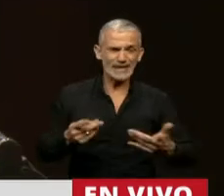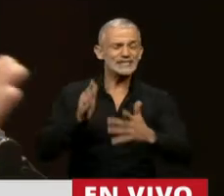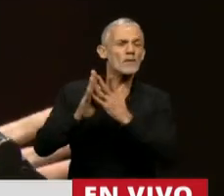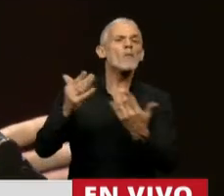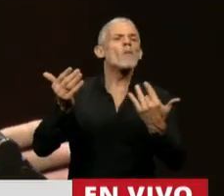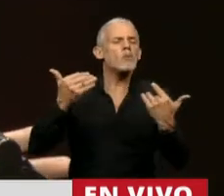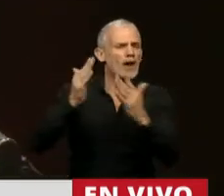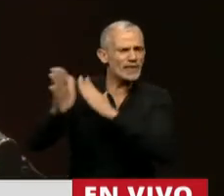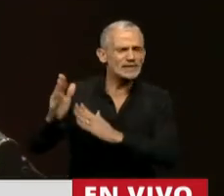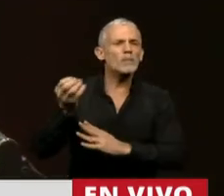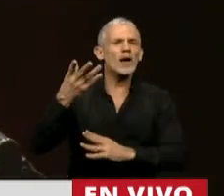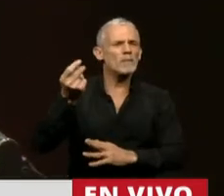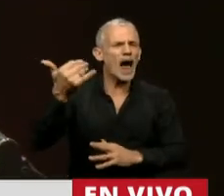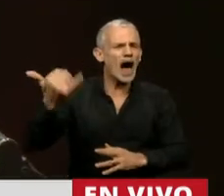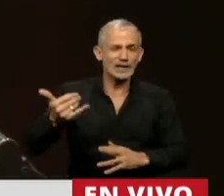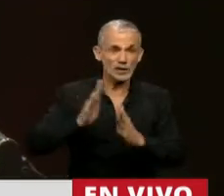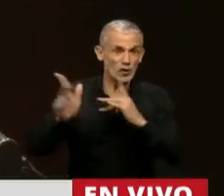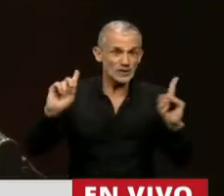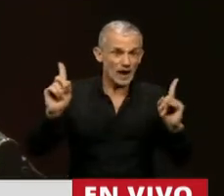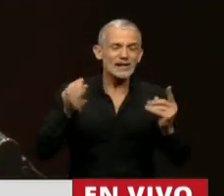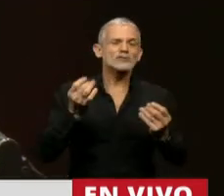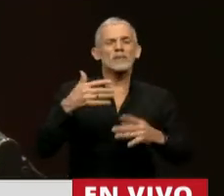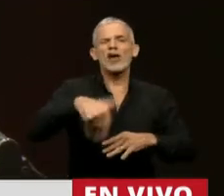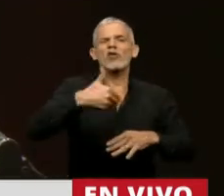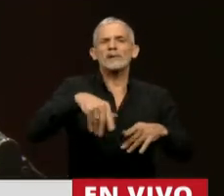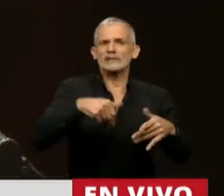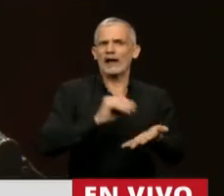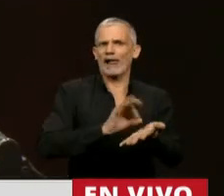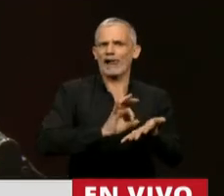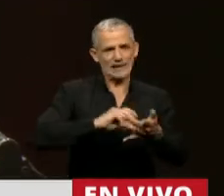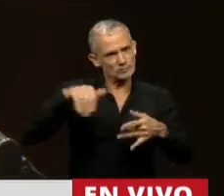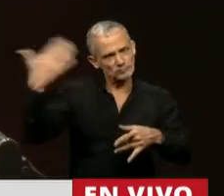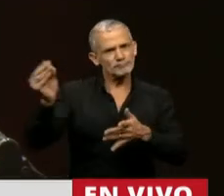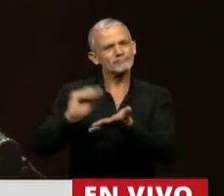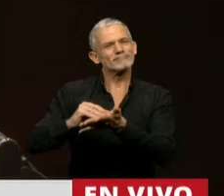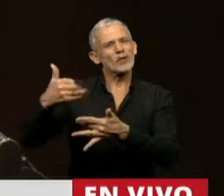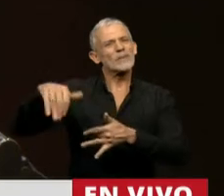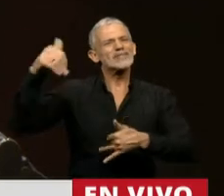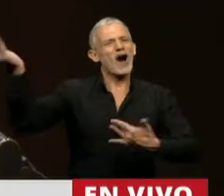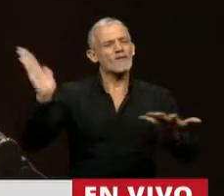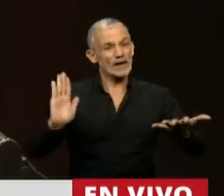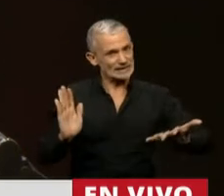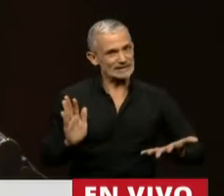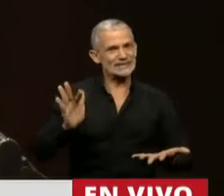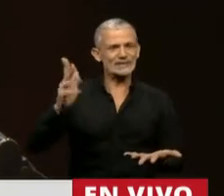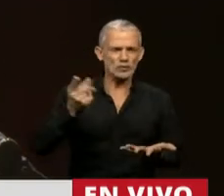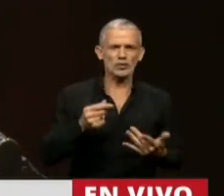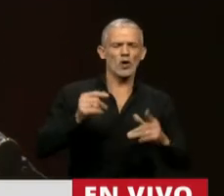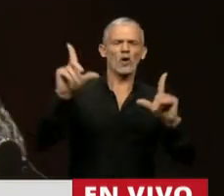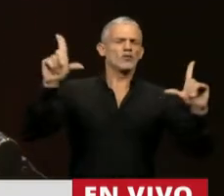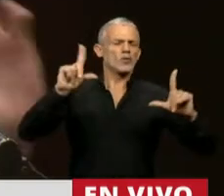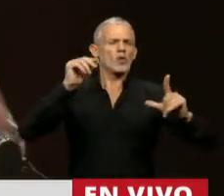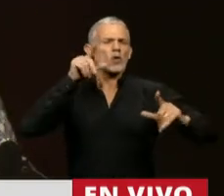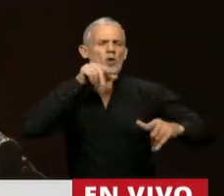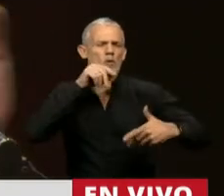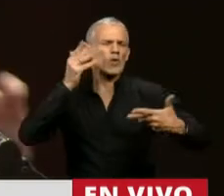pueden ir y en realidad sabe qué, Presidente, tampoco se van, lo único que hacen es cambiar de domicilio fiscal. Nos encontramos entonces con los medios, las